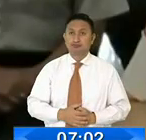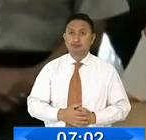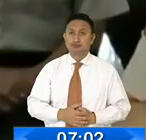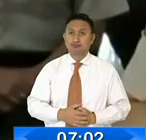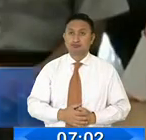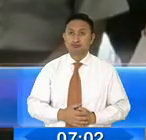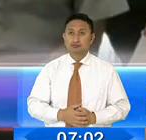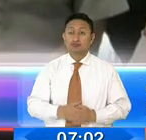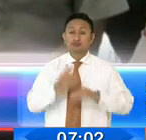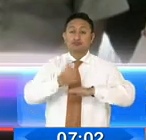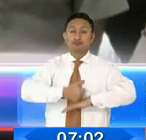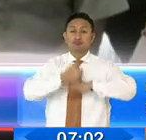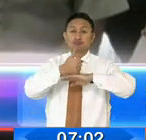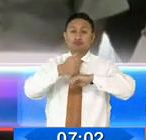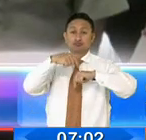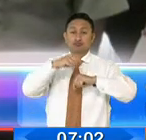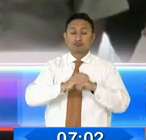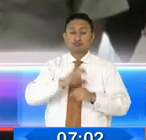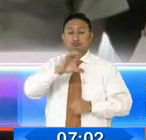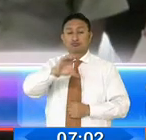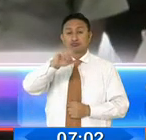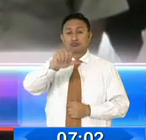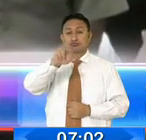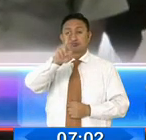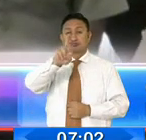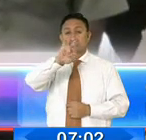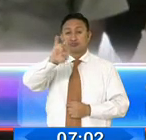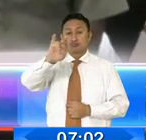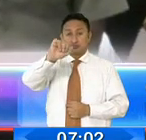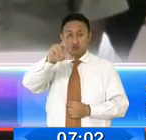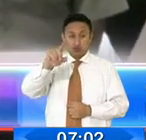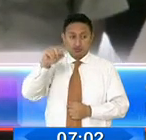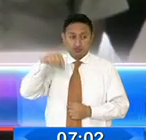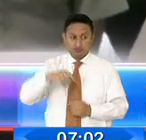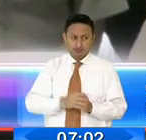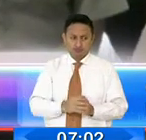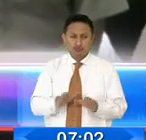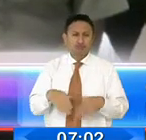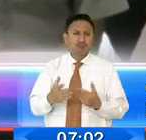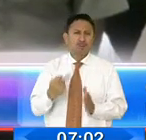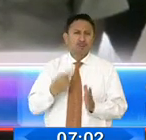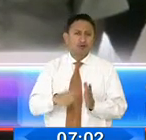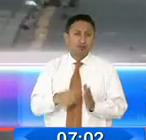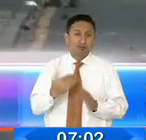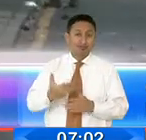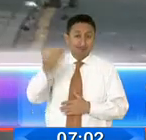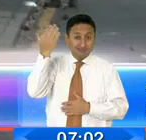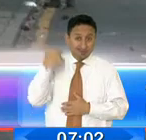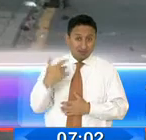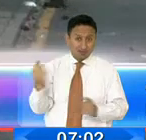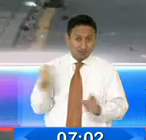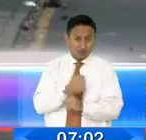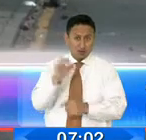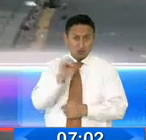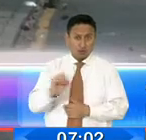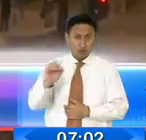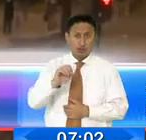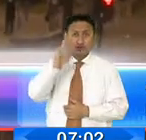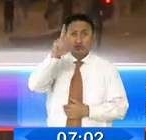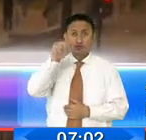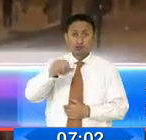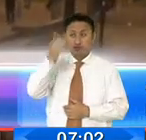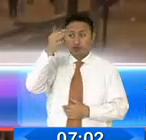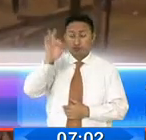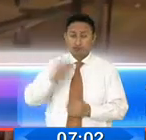El comandante general Patricio Carrillo dio una visión desde la óptica policial de lo ocurrido durante los días de violencia de octubre de dos mil diecinueve.